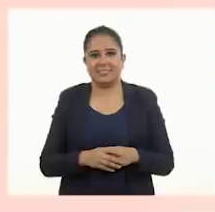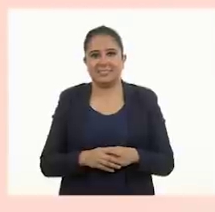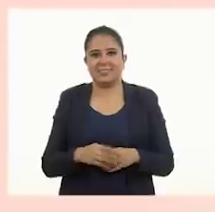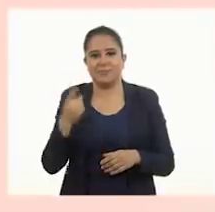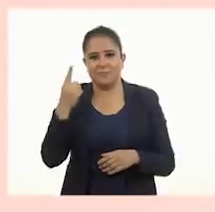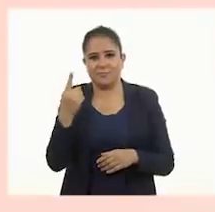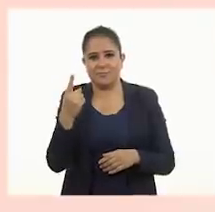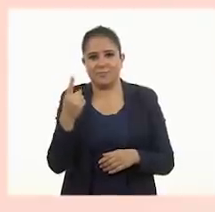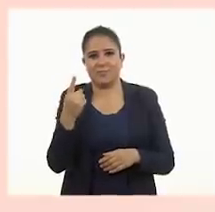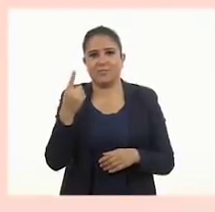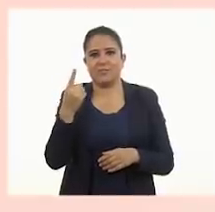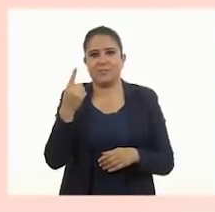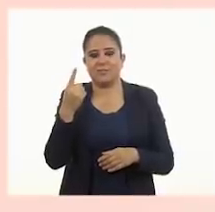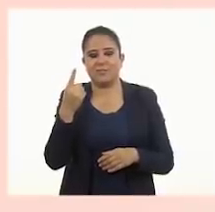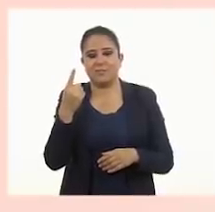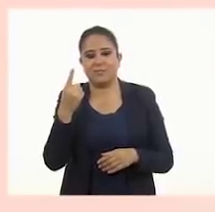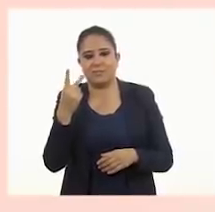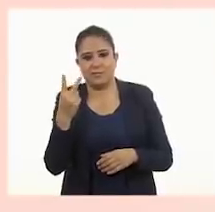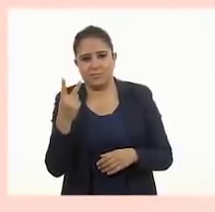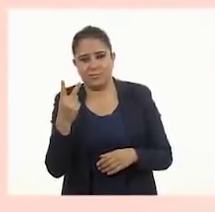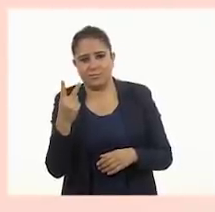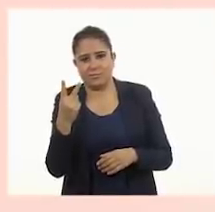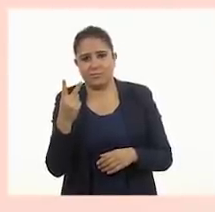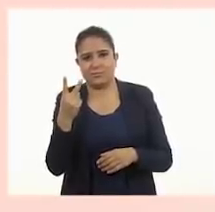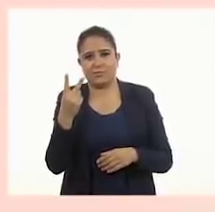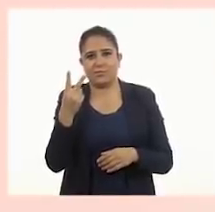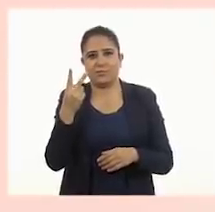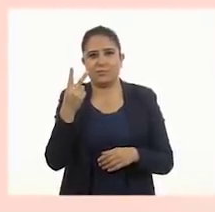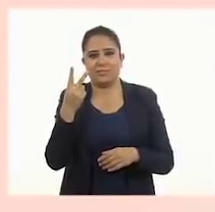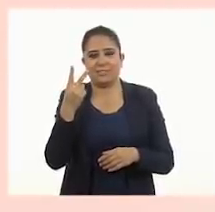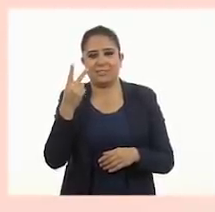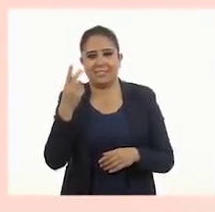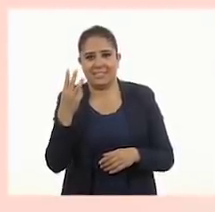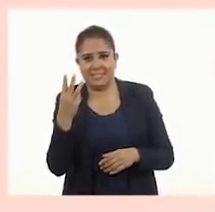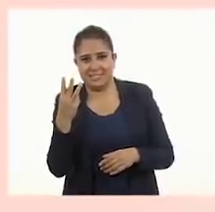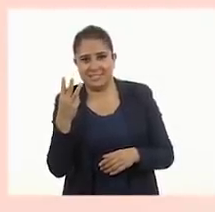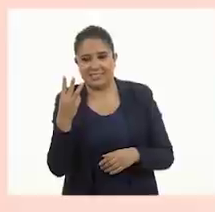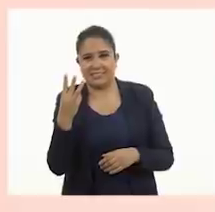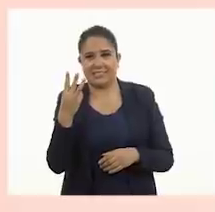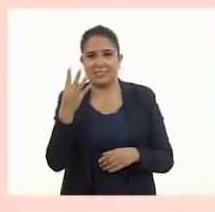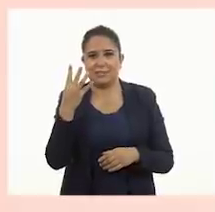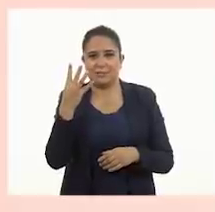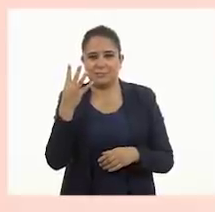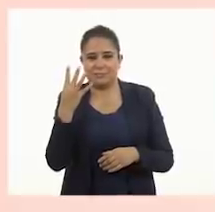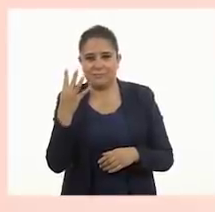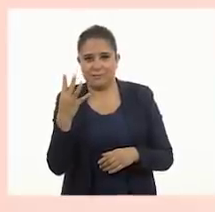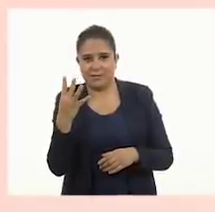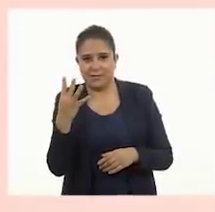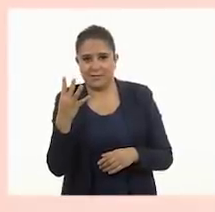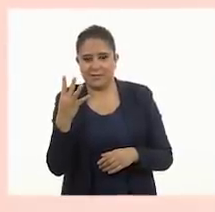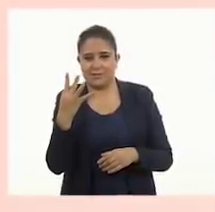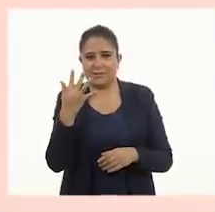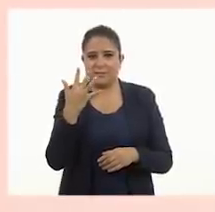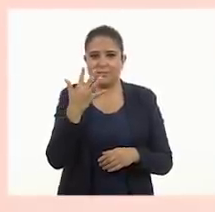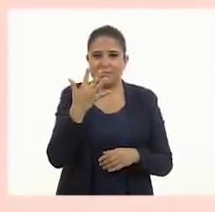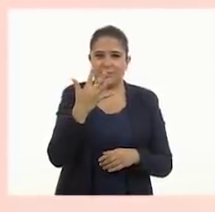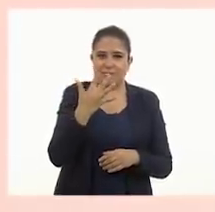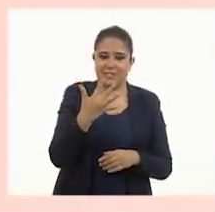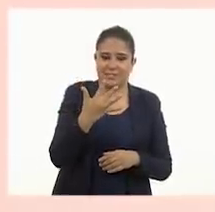Uno, dos, tres, cuatro,